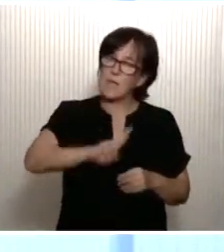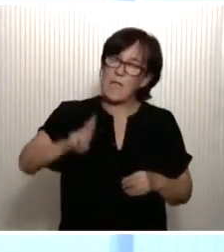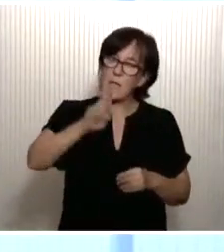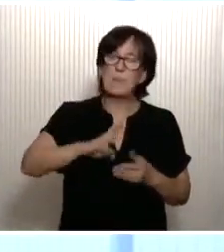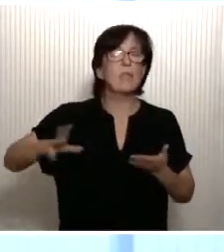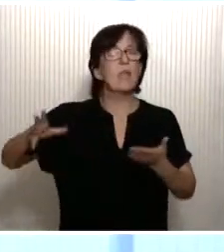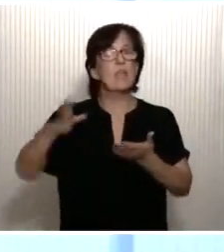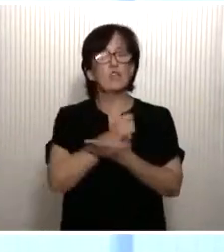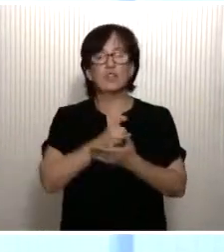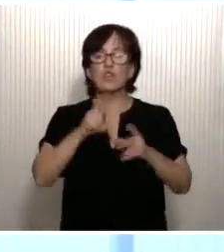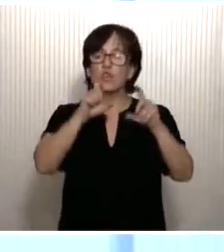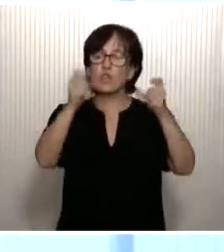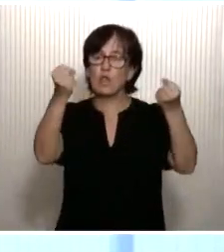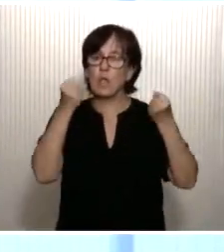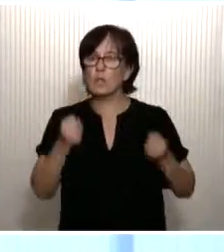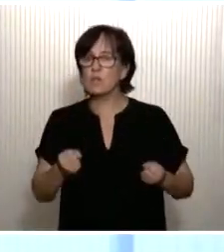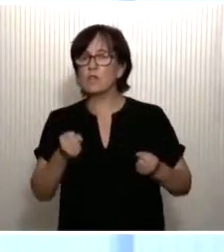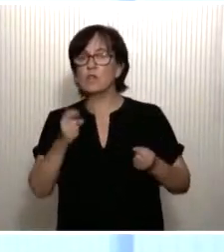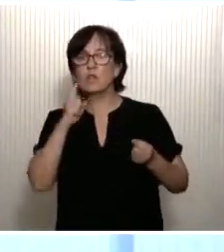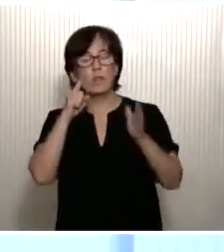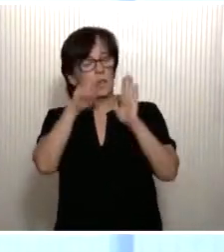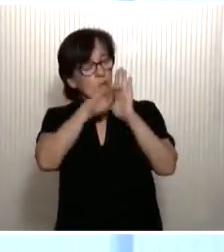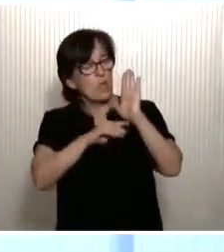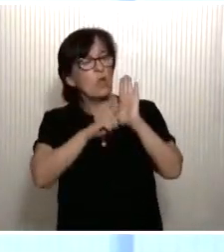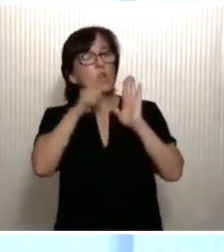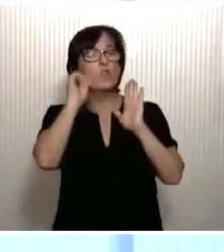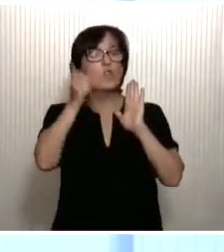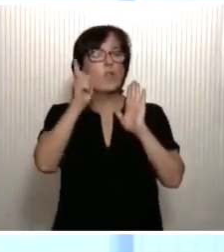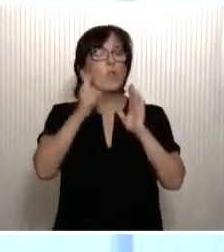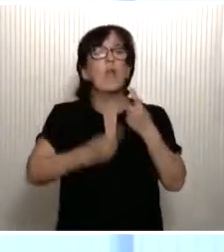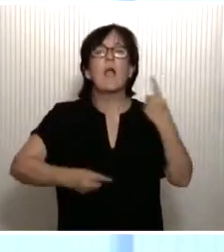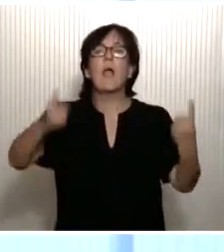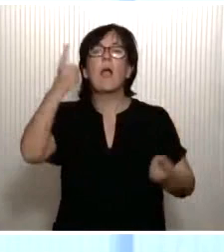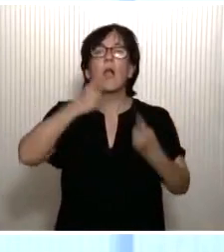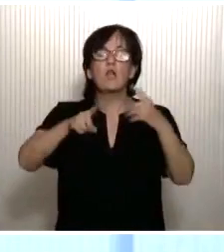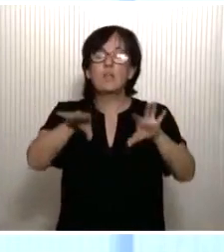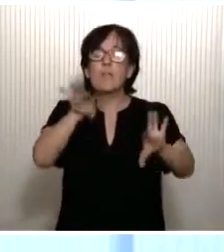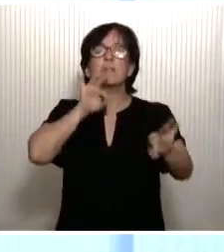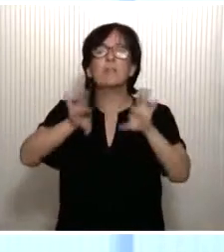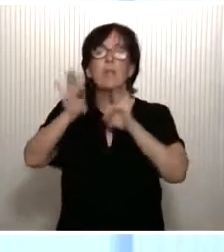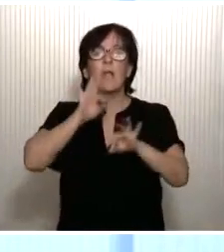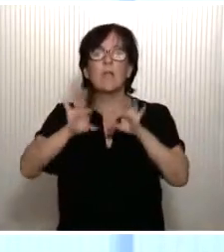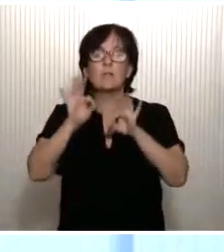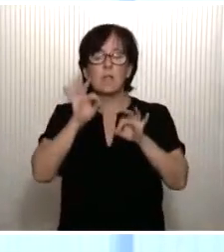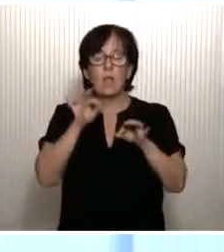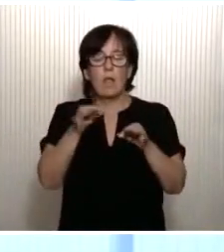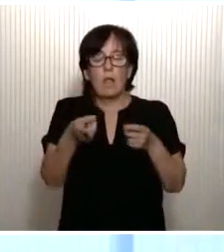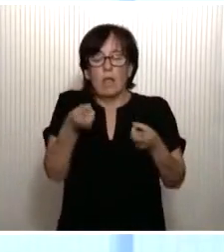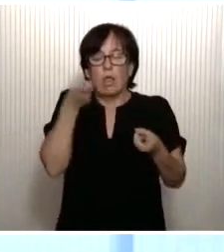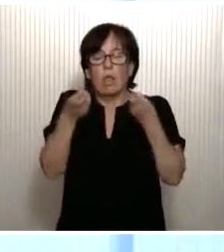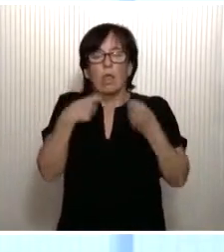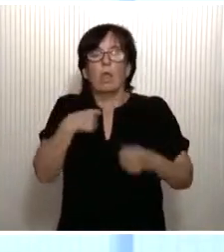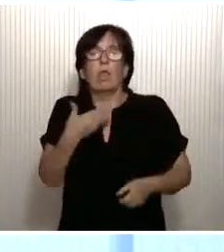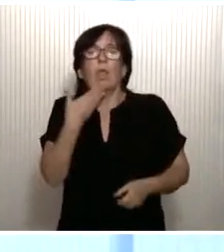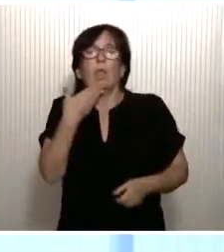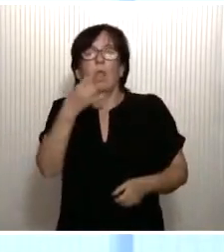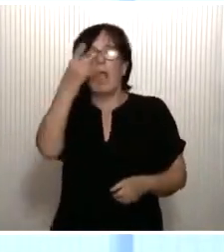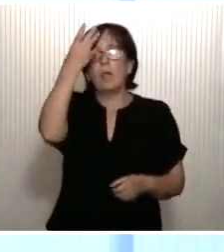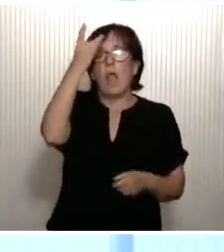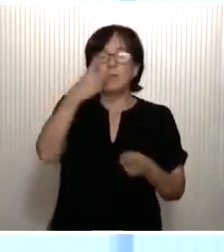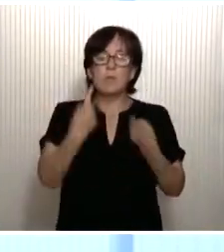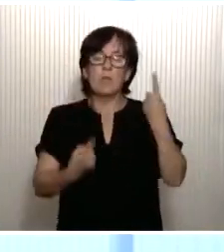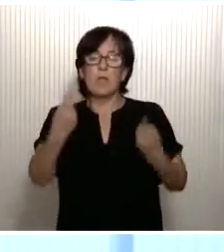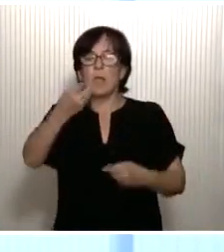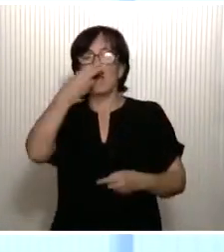en todas las instituciones que ampara, no sólo en algunas seleccionadas o entresacadas a capricho del interés político